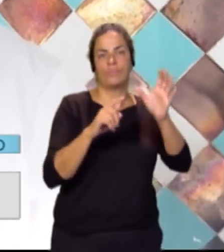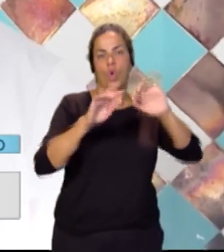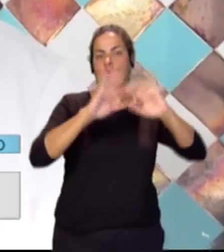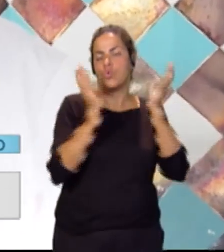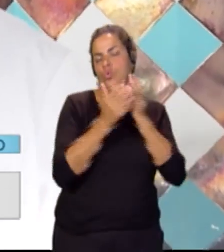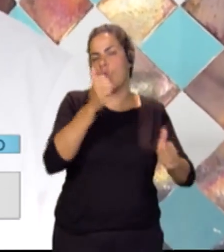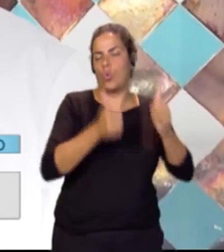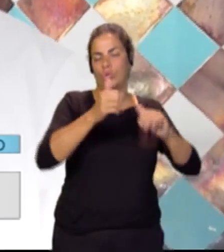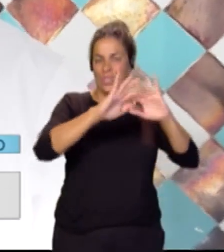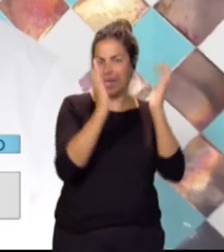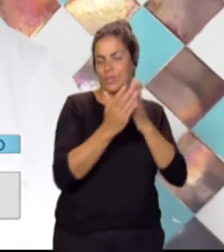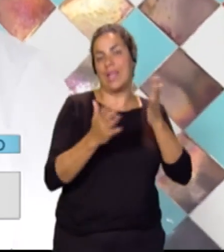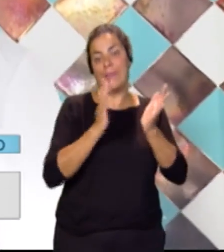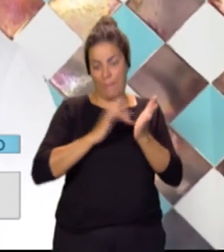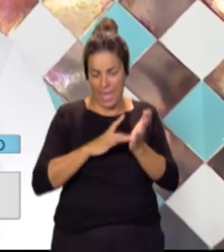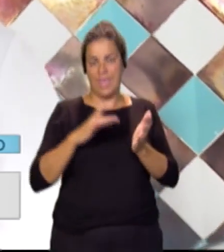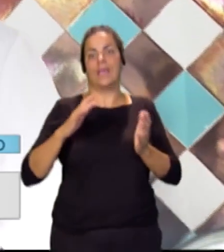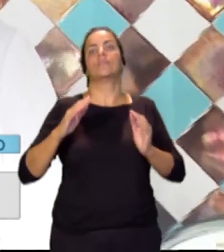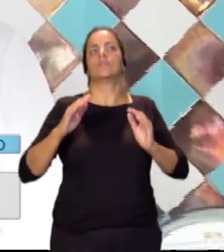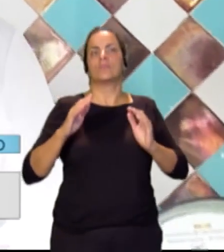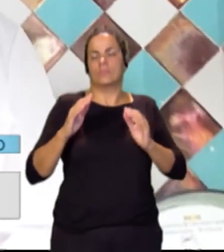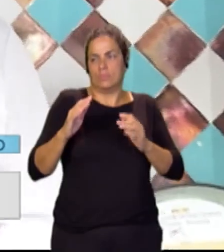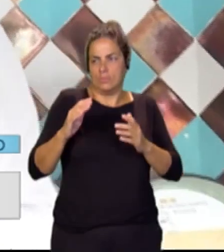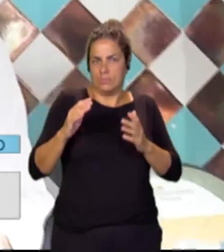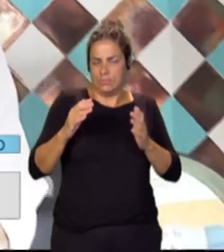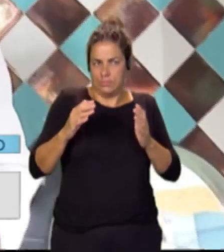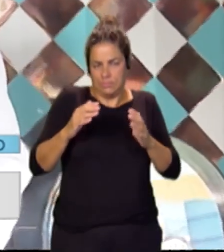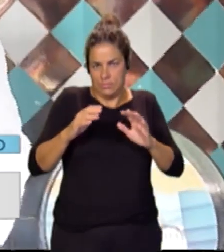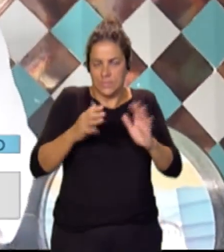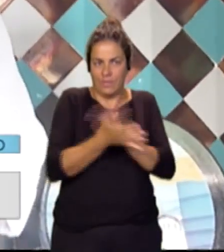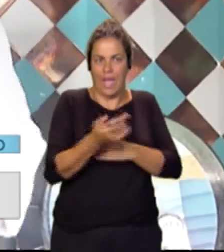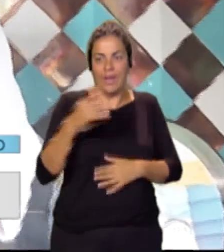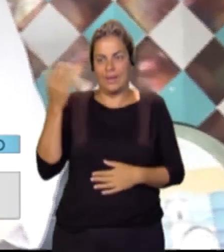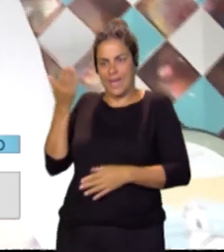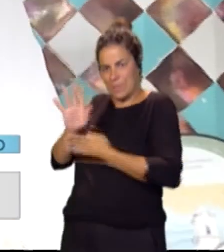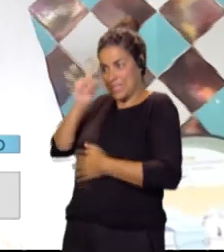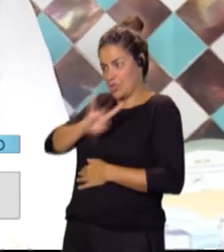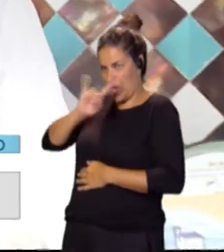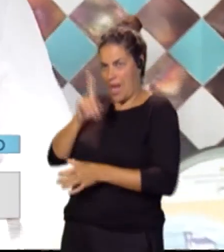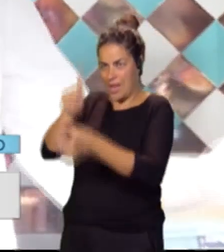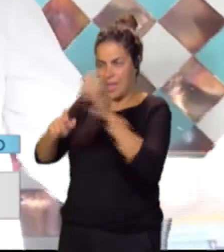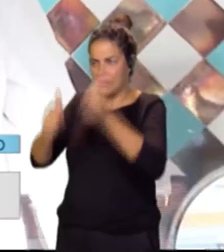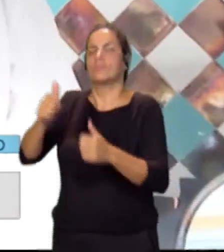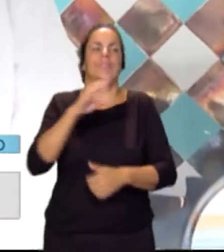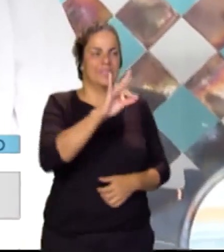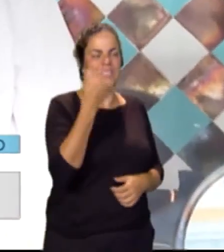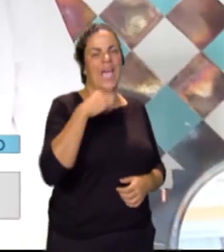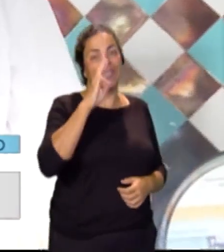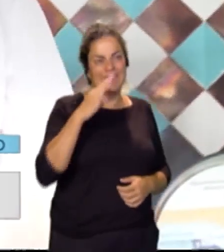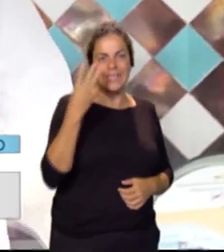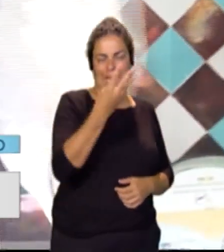restaurantes del mundo, pues haciendo la paella valenciana. O sea que va a haber representación canaria en este concurso. Va a haber por tercer año consecutivo representación canaria,